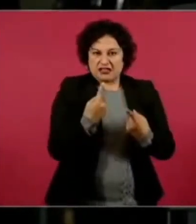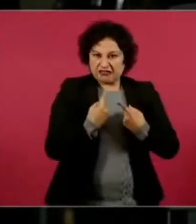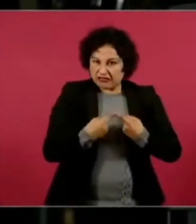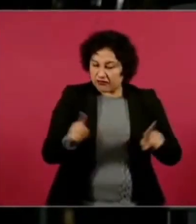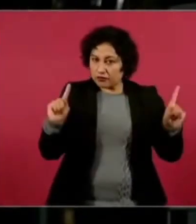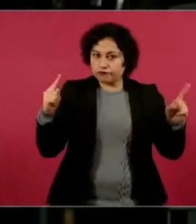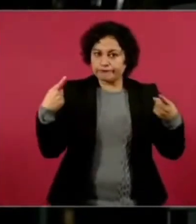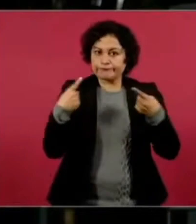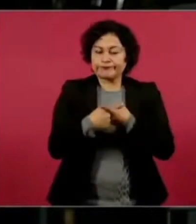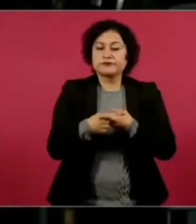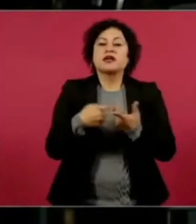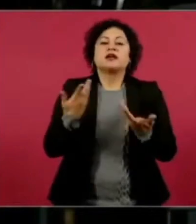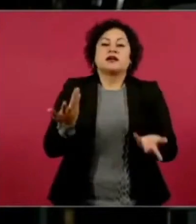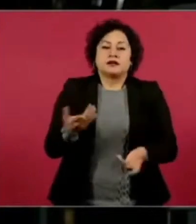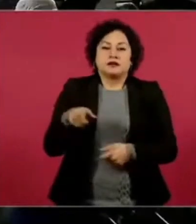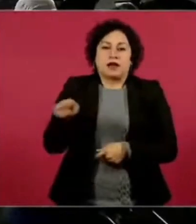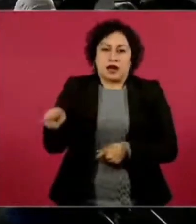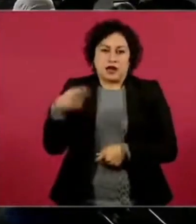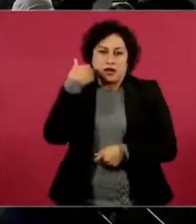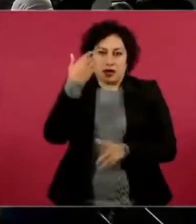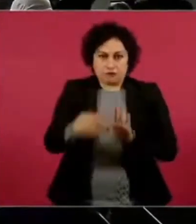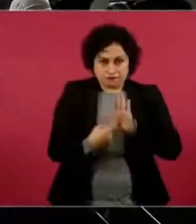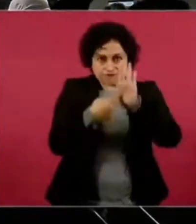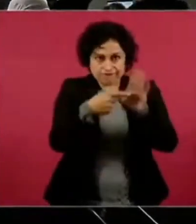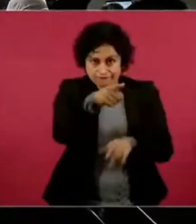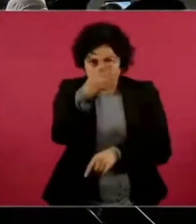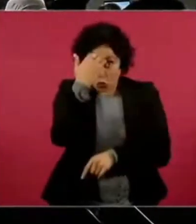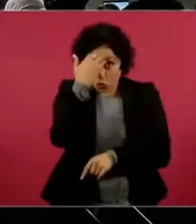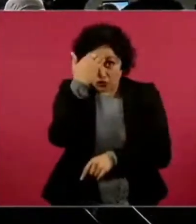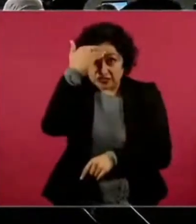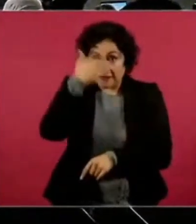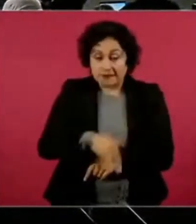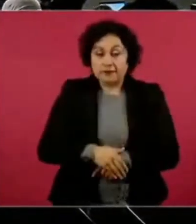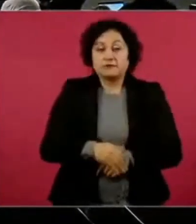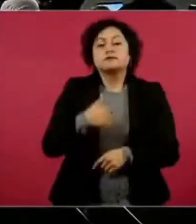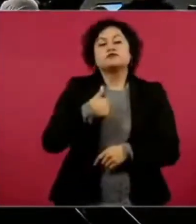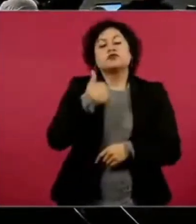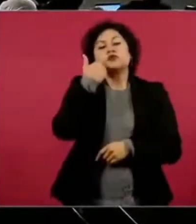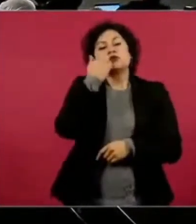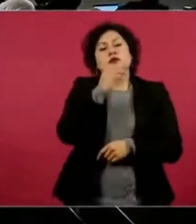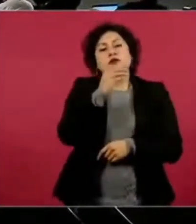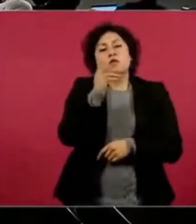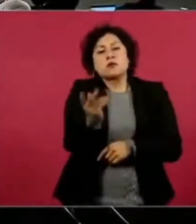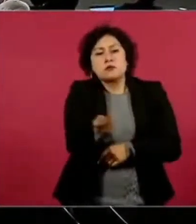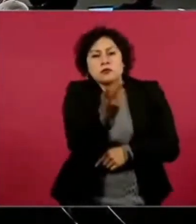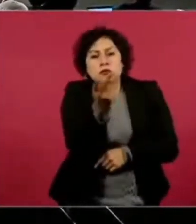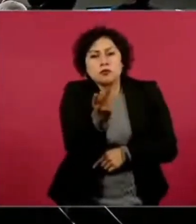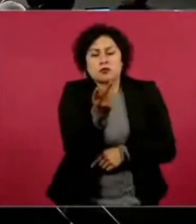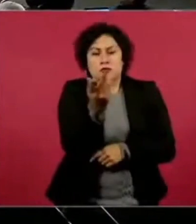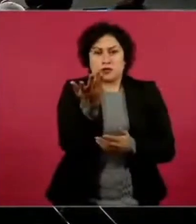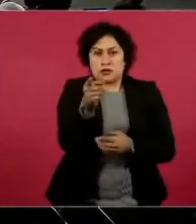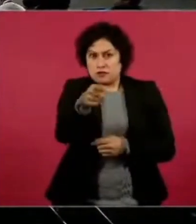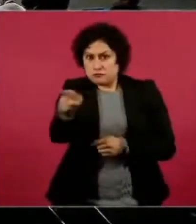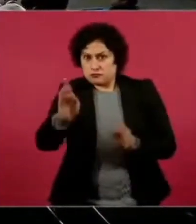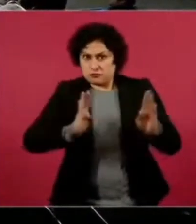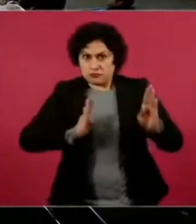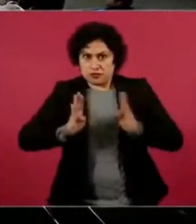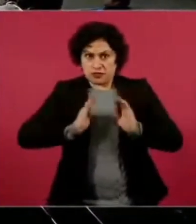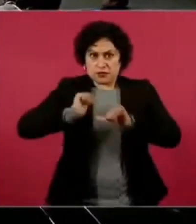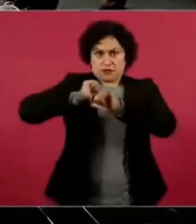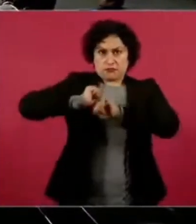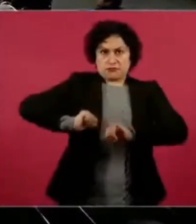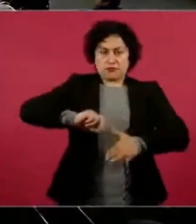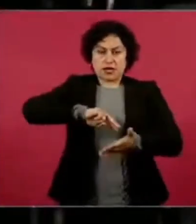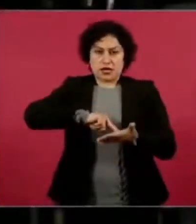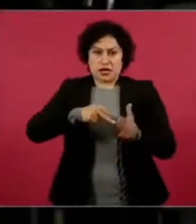conocimiento de qué es lo que está sucediendo. Yo quisiera preguntarle a los ingenieros, o más bien los militares que están